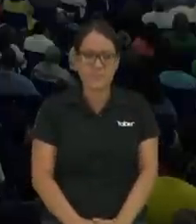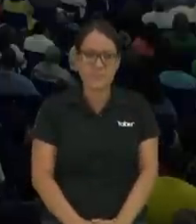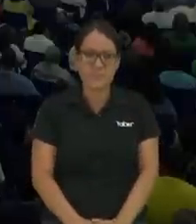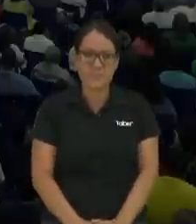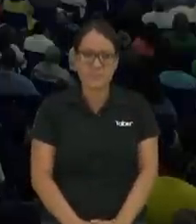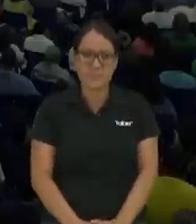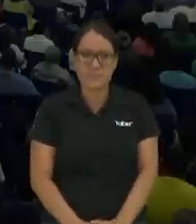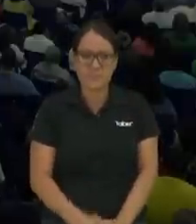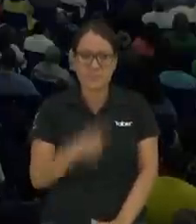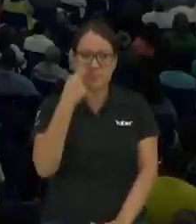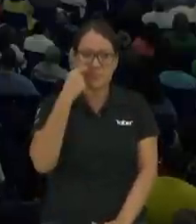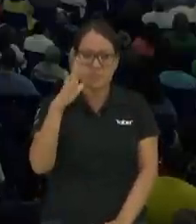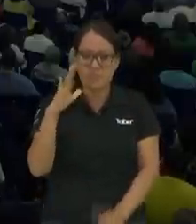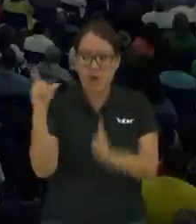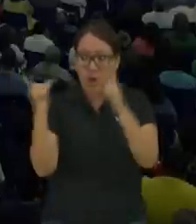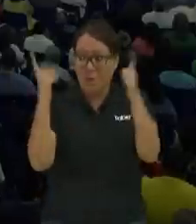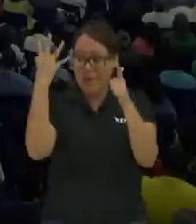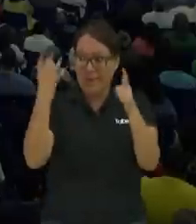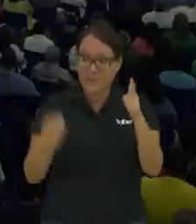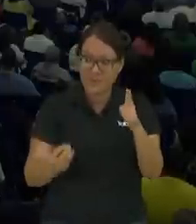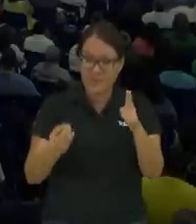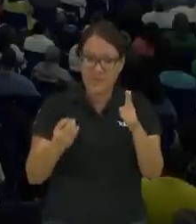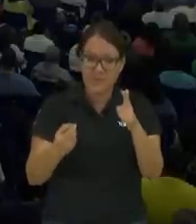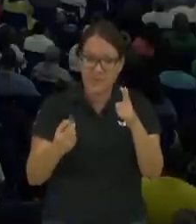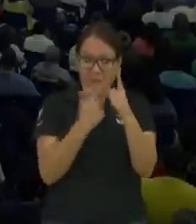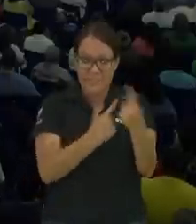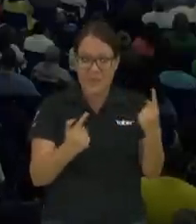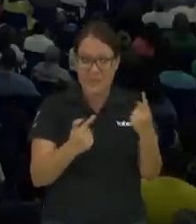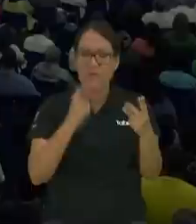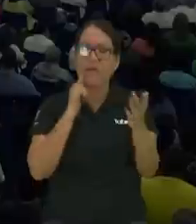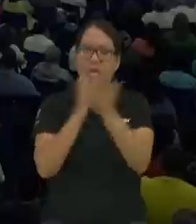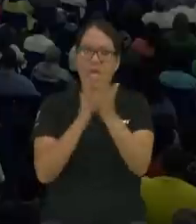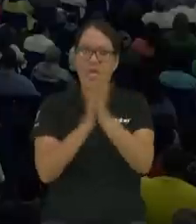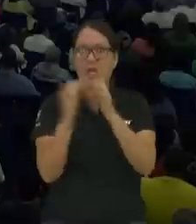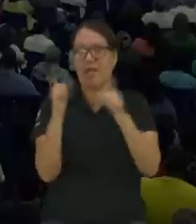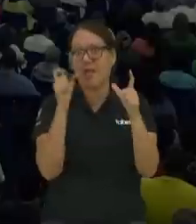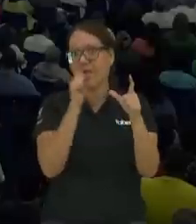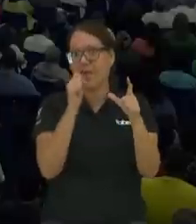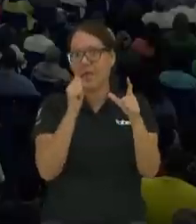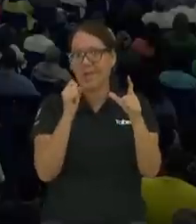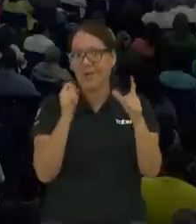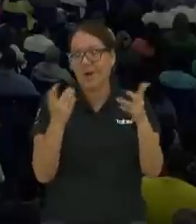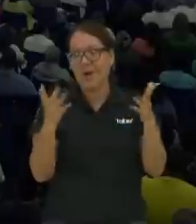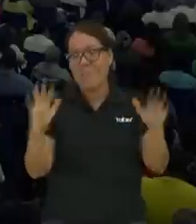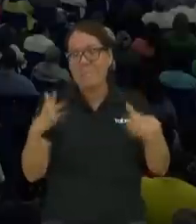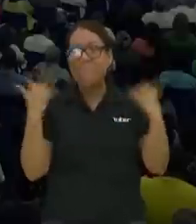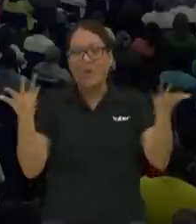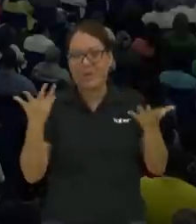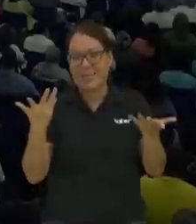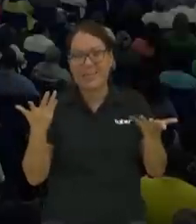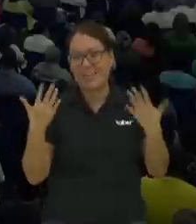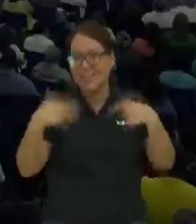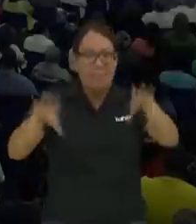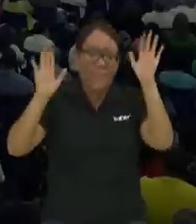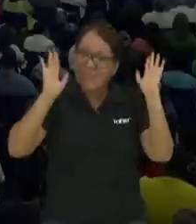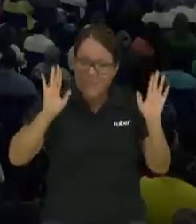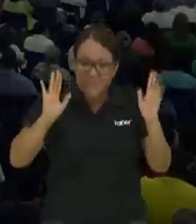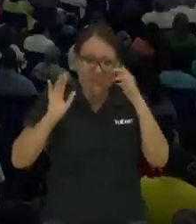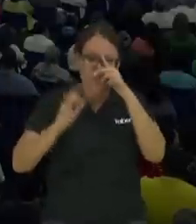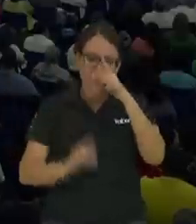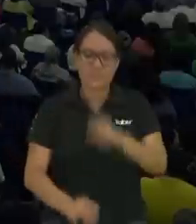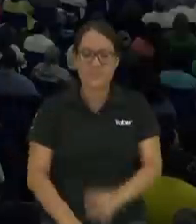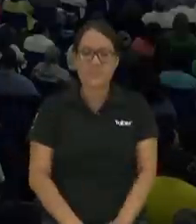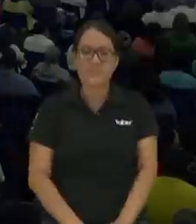El día de tu cumpleaños te meten a los muchachos colaboradores a cantar porque no tienen de otra. Tenés a Maquila donde vas, no te han matado porque Dios es grande.